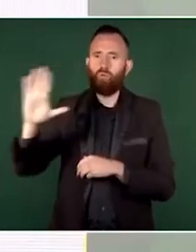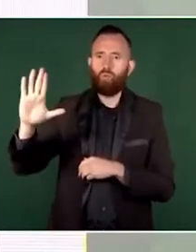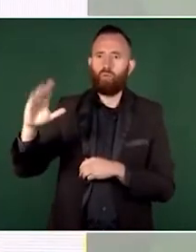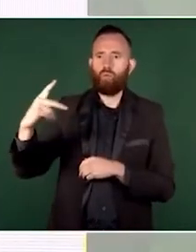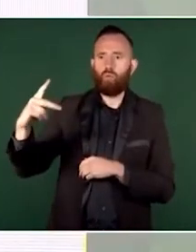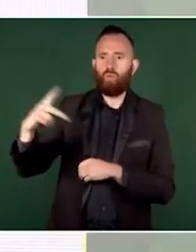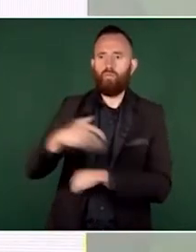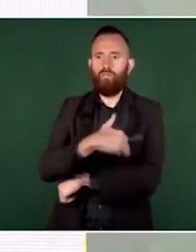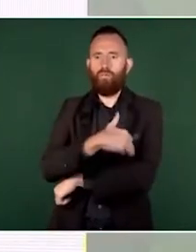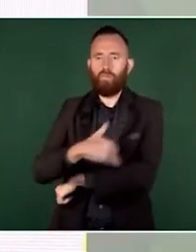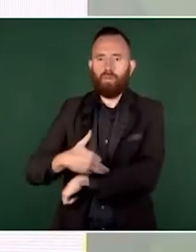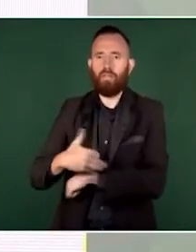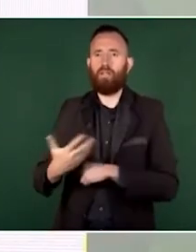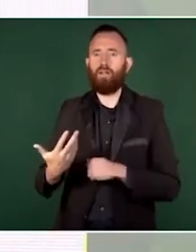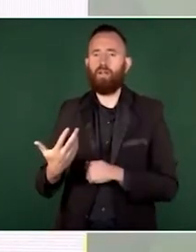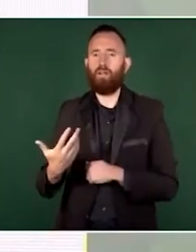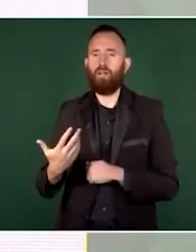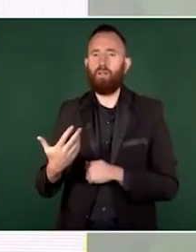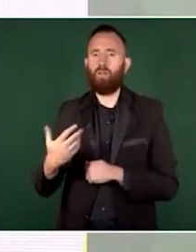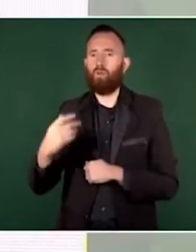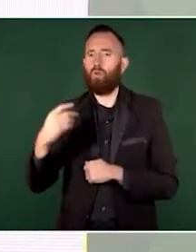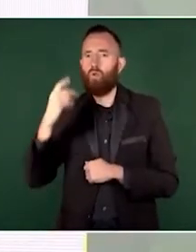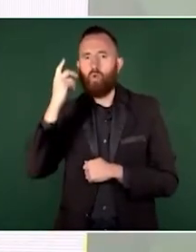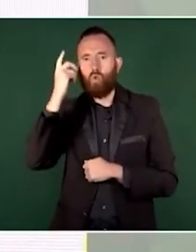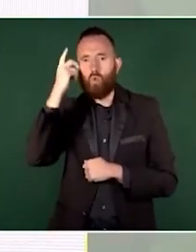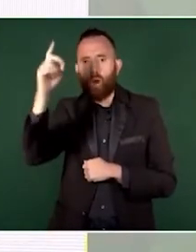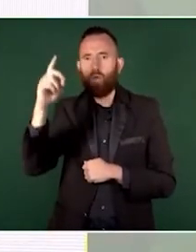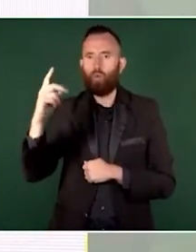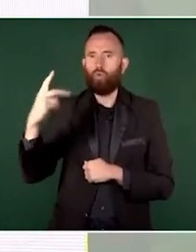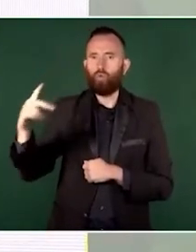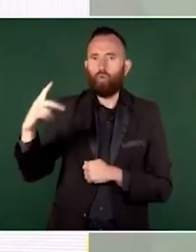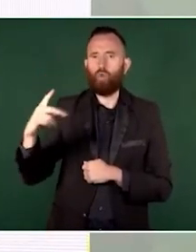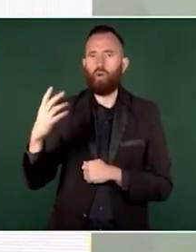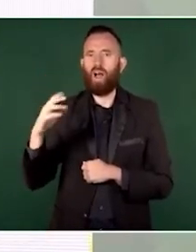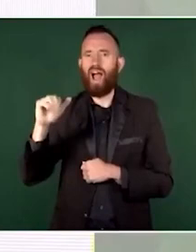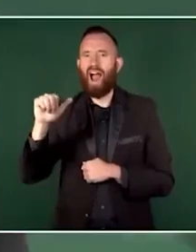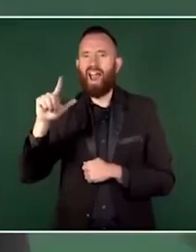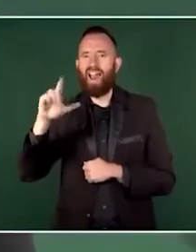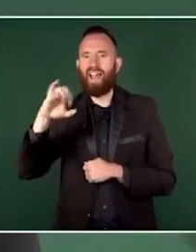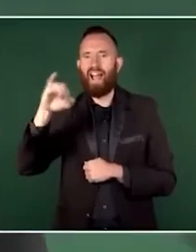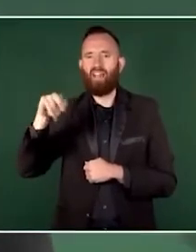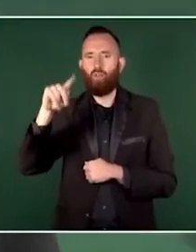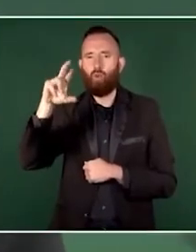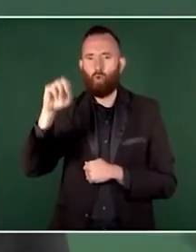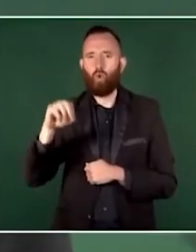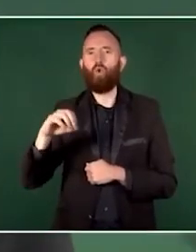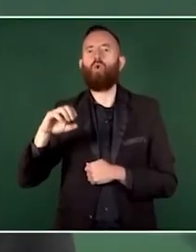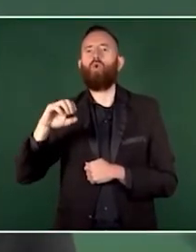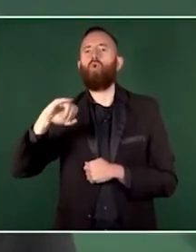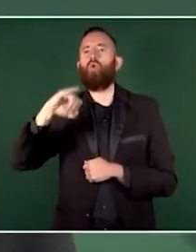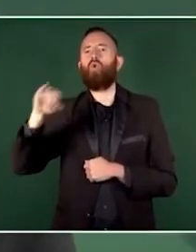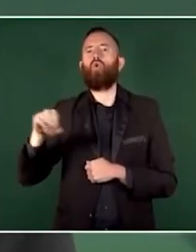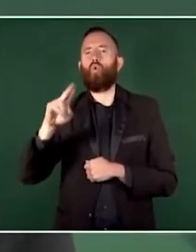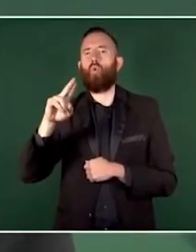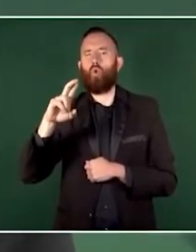he hablado de los dueños de Alejandro Junco pero no de la familia